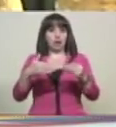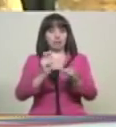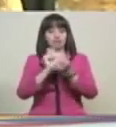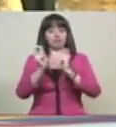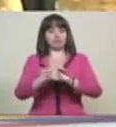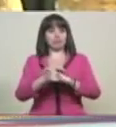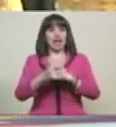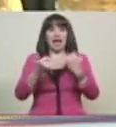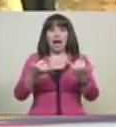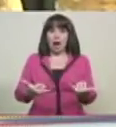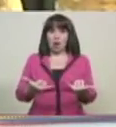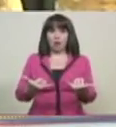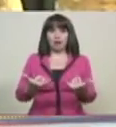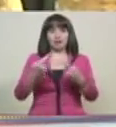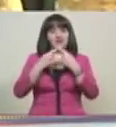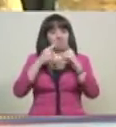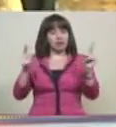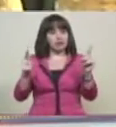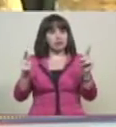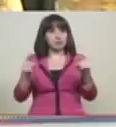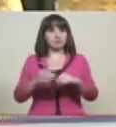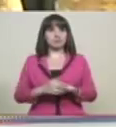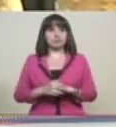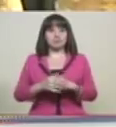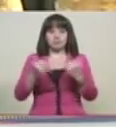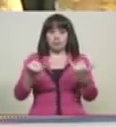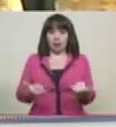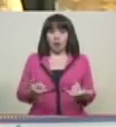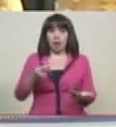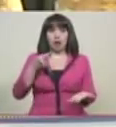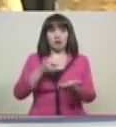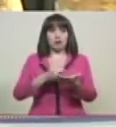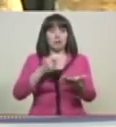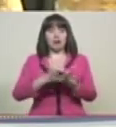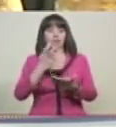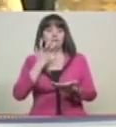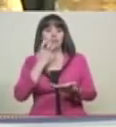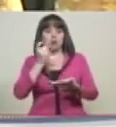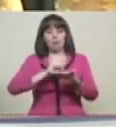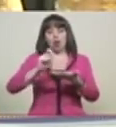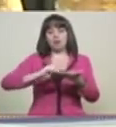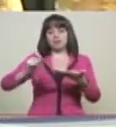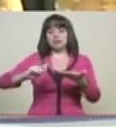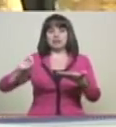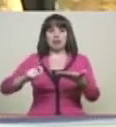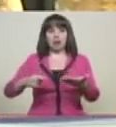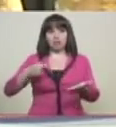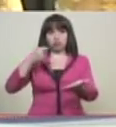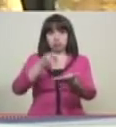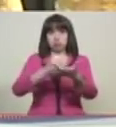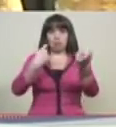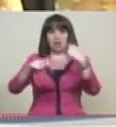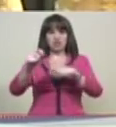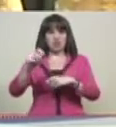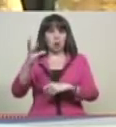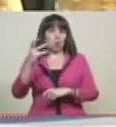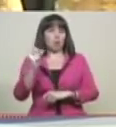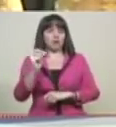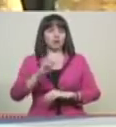reales. Lo que te cuesta hacer este lapicero para ponerlo en el mercado.